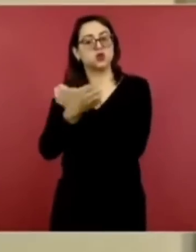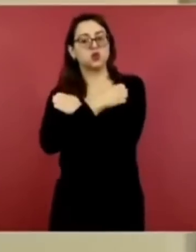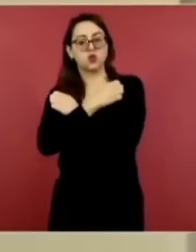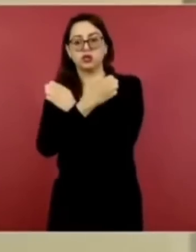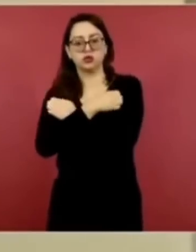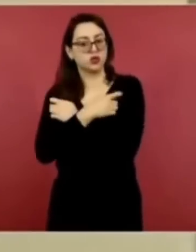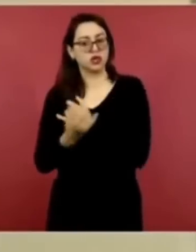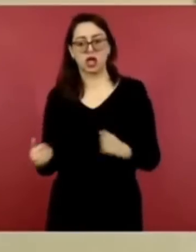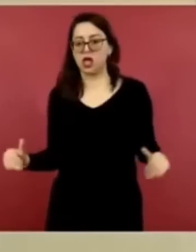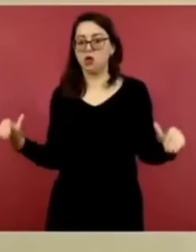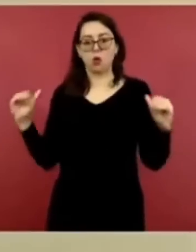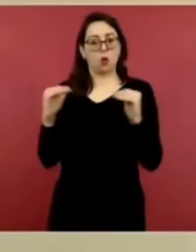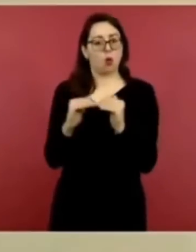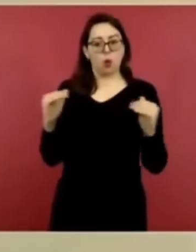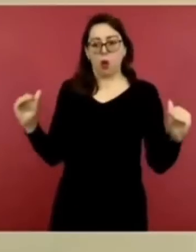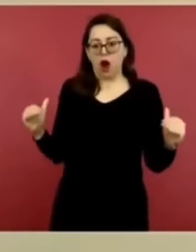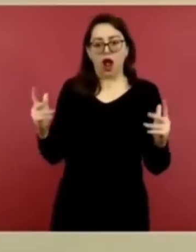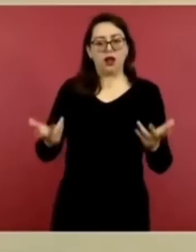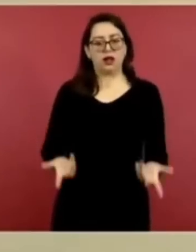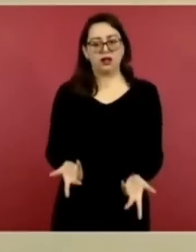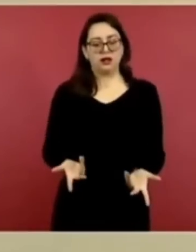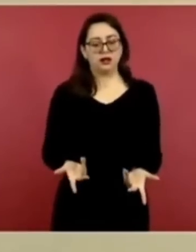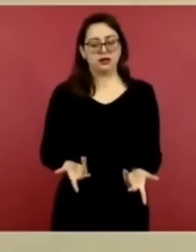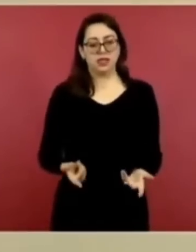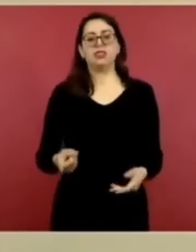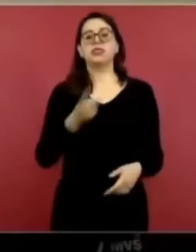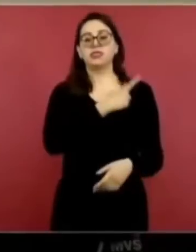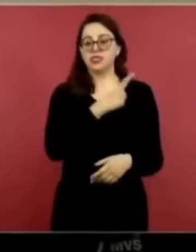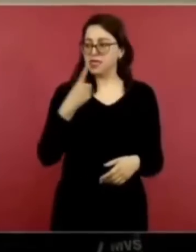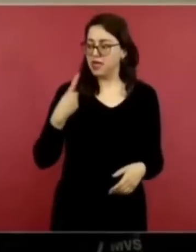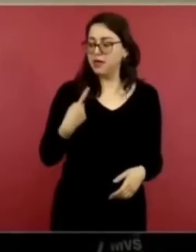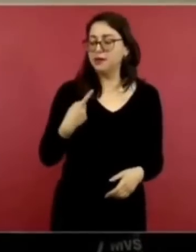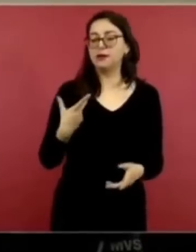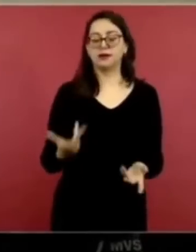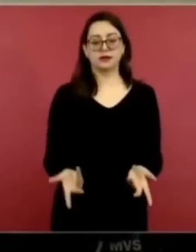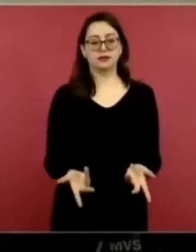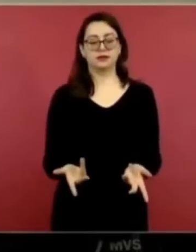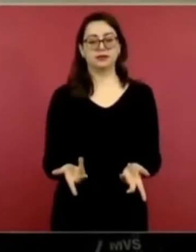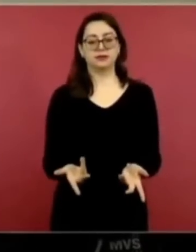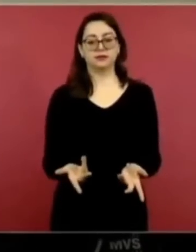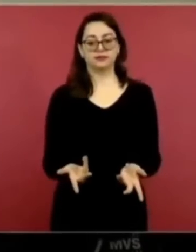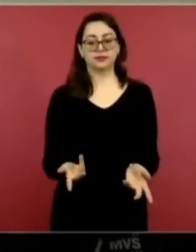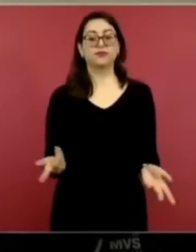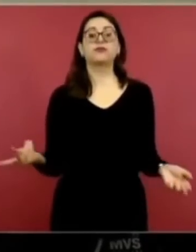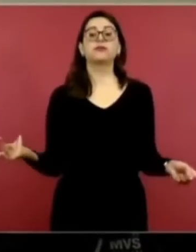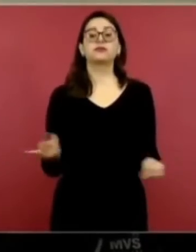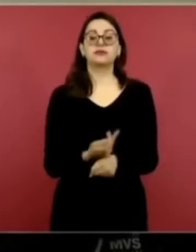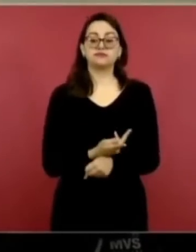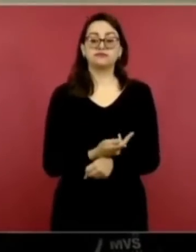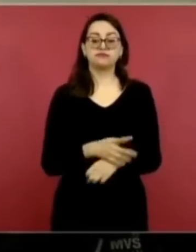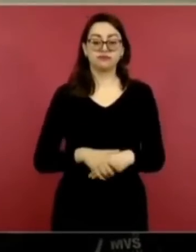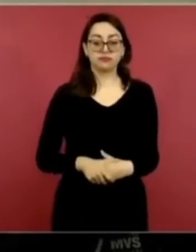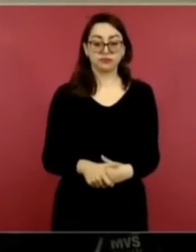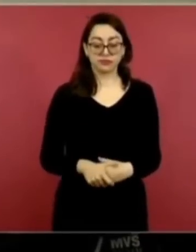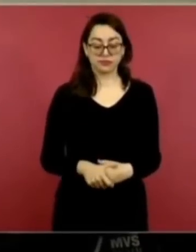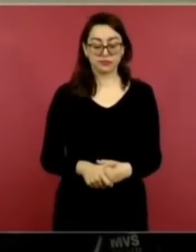derechos del pueblo. ¿Qué pasó con esta política? Pues